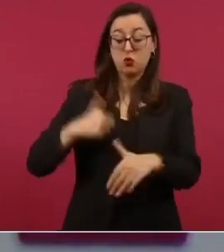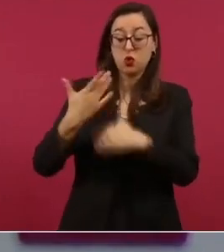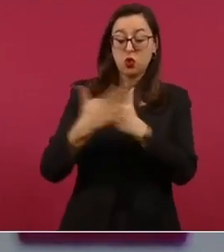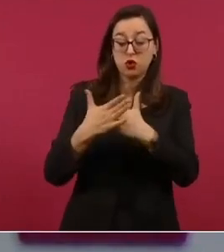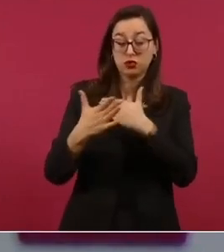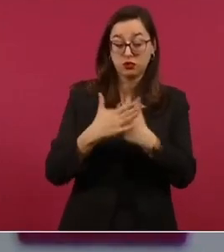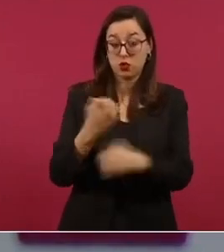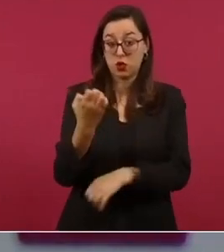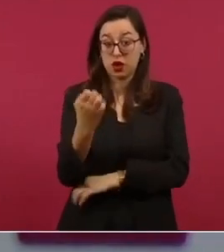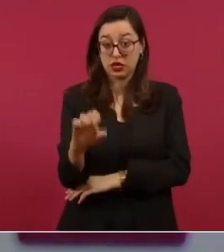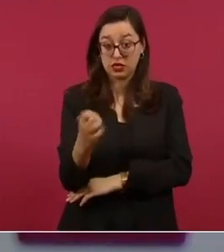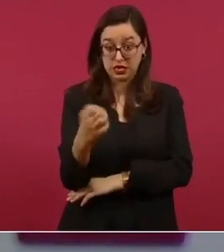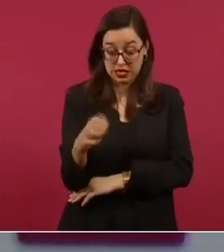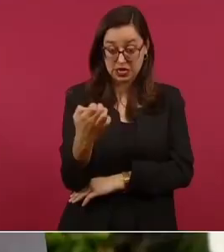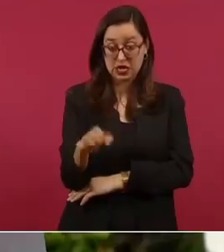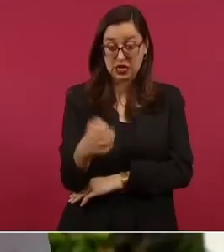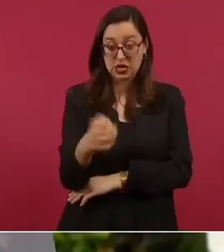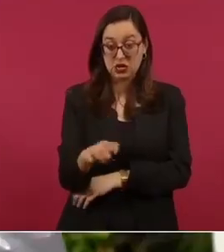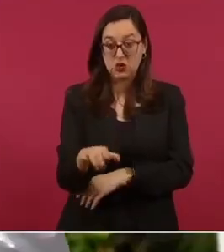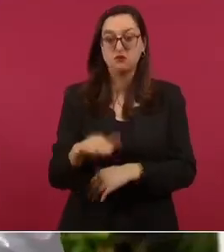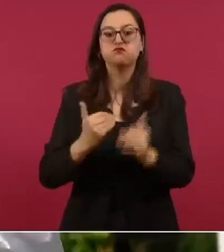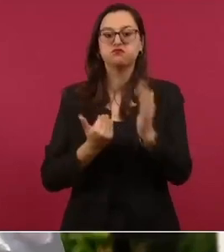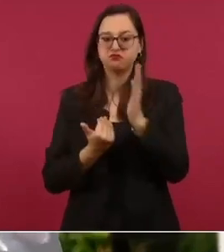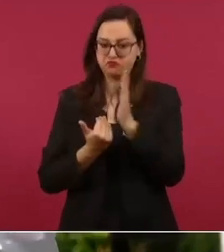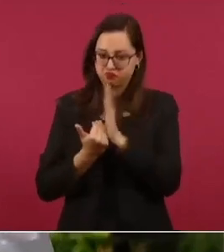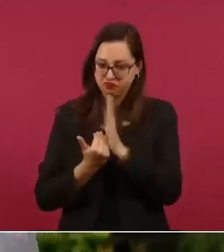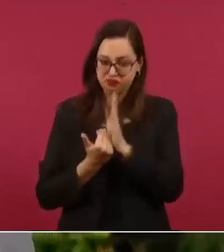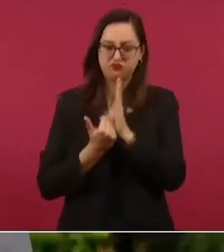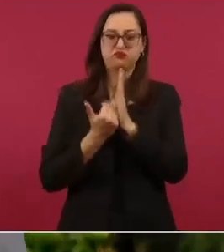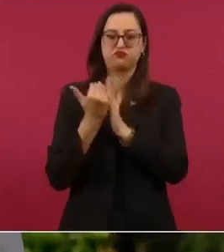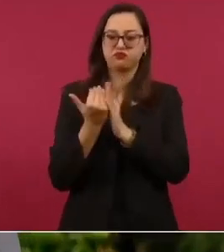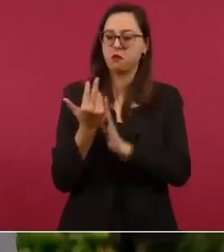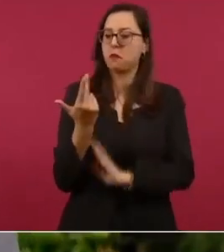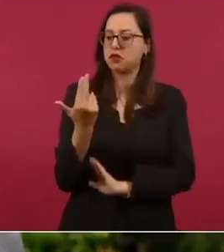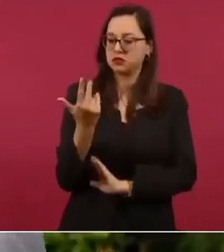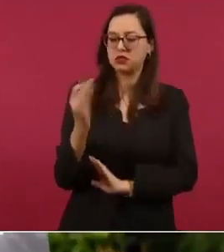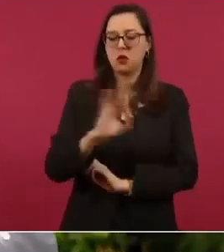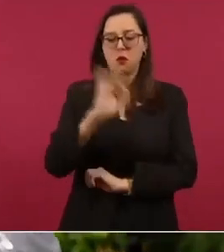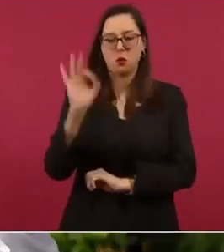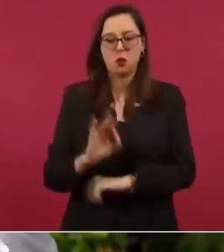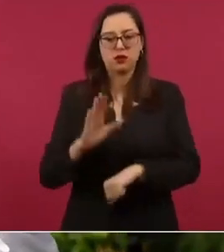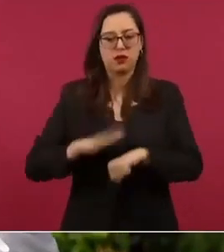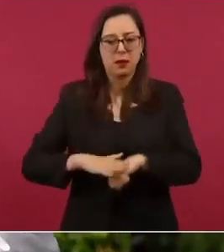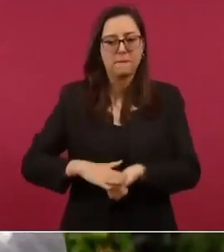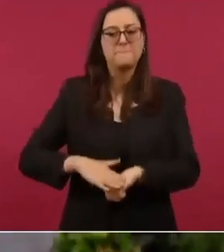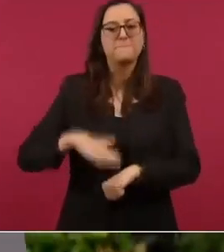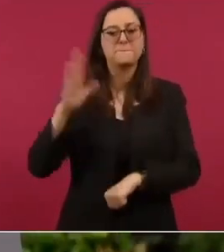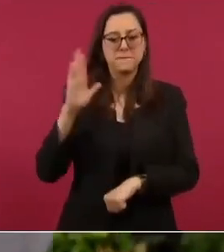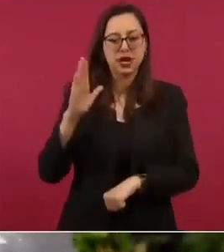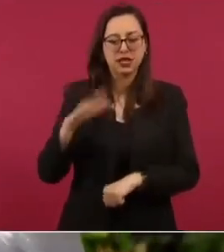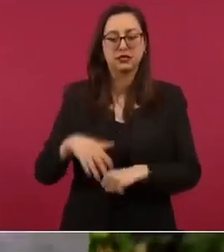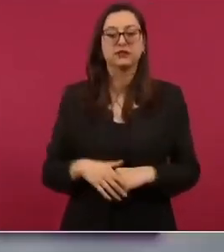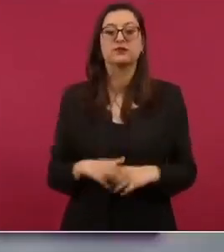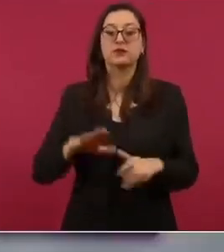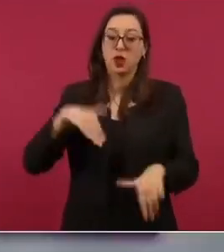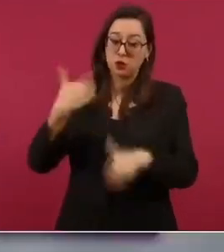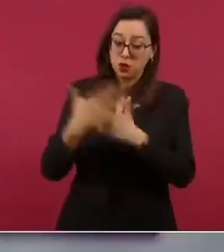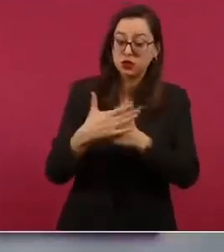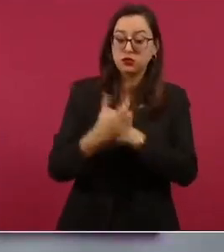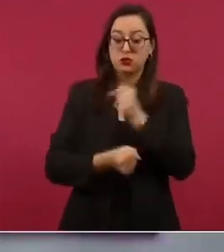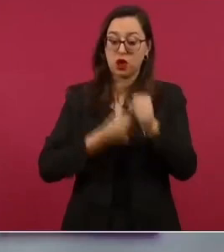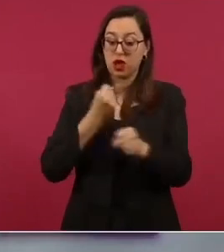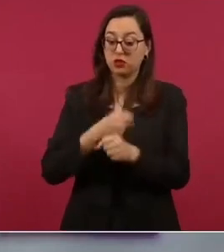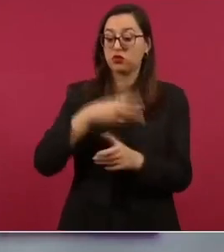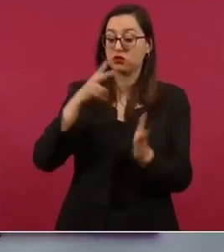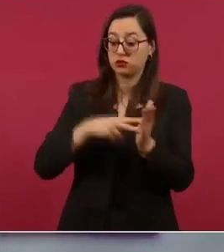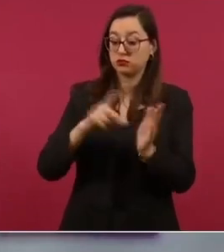este apoyo aumentará en 25% y otro tanto para enero